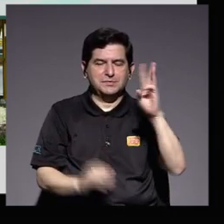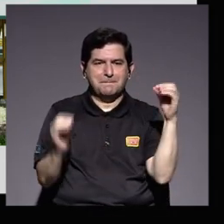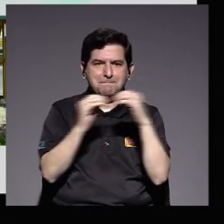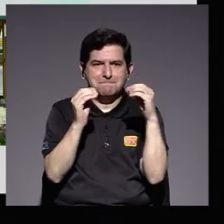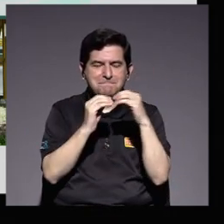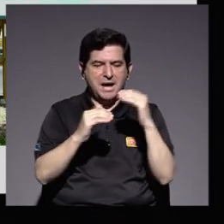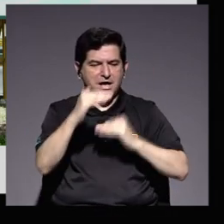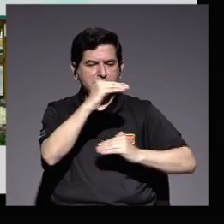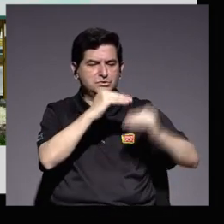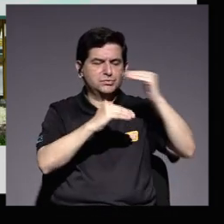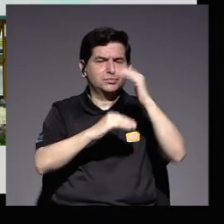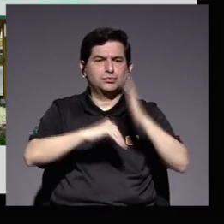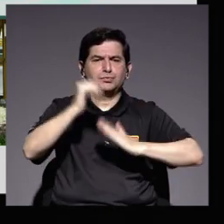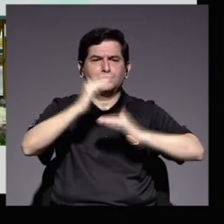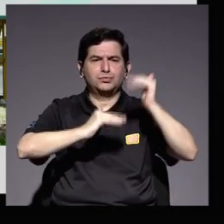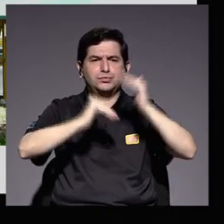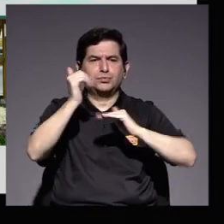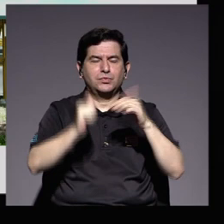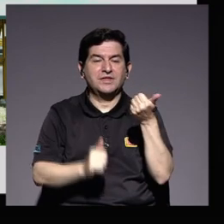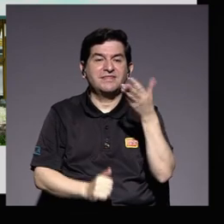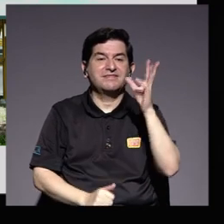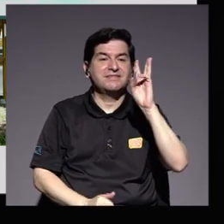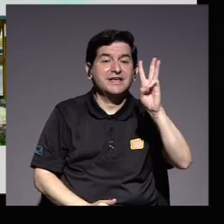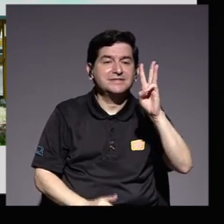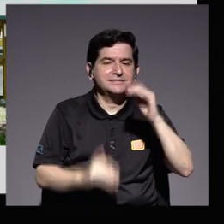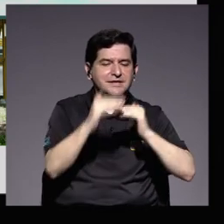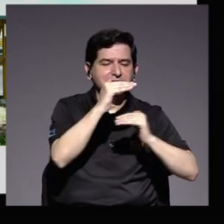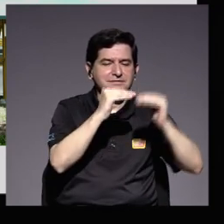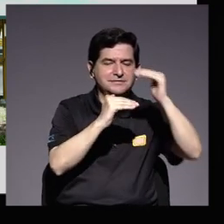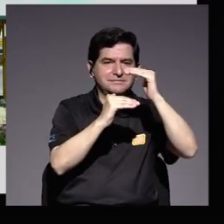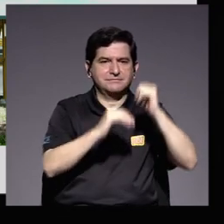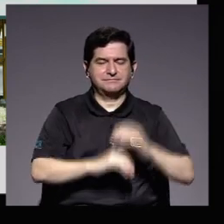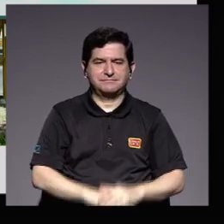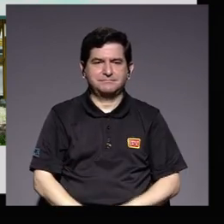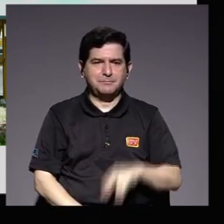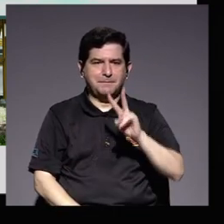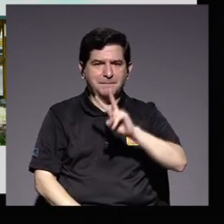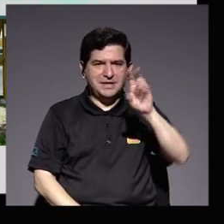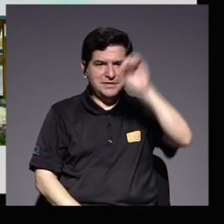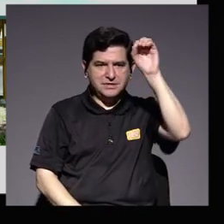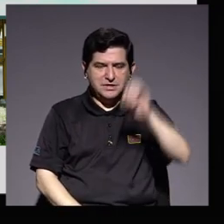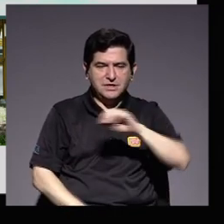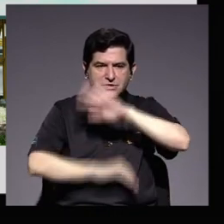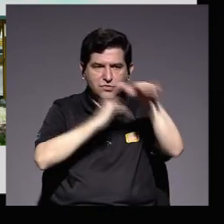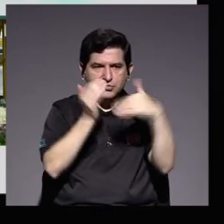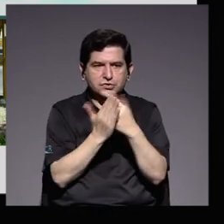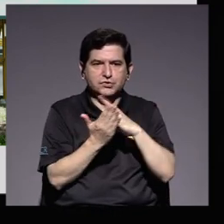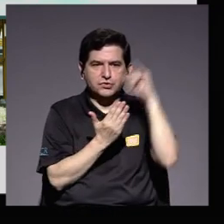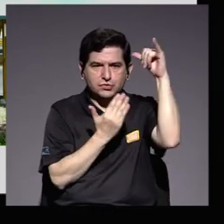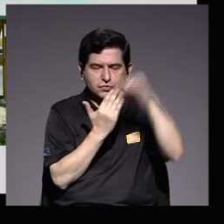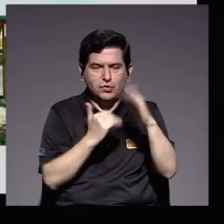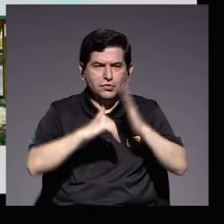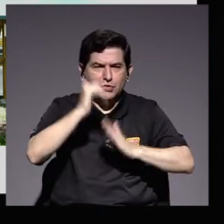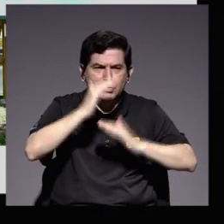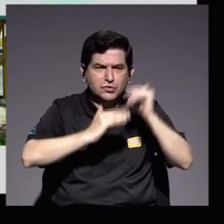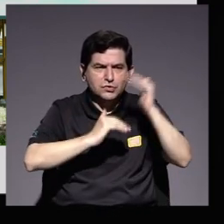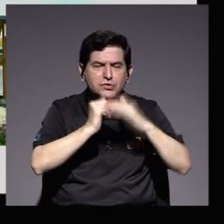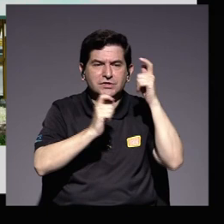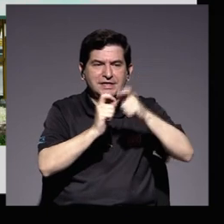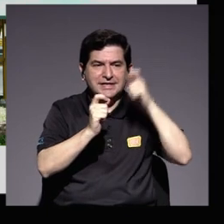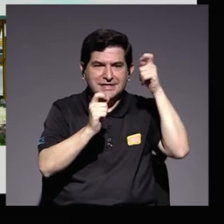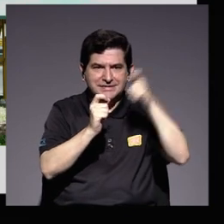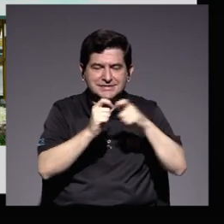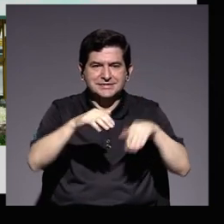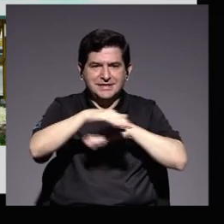más edificios fueron construidos 16 en total un 22% de la totalidad de proyectos se construyeron justamente